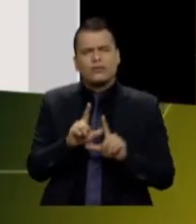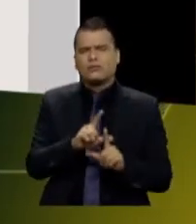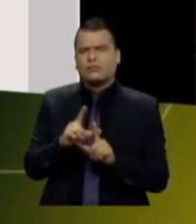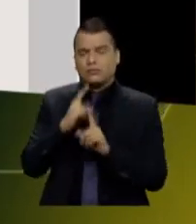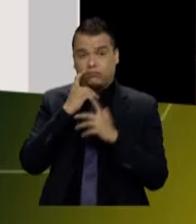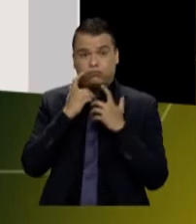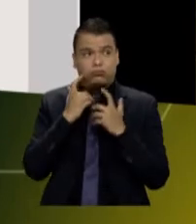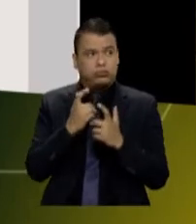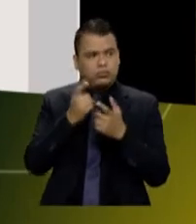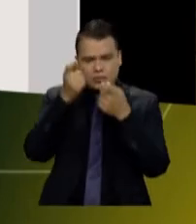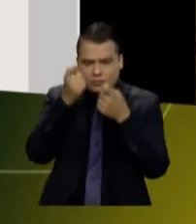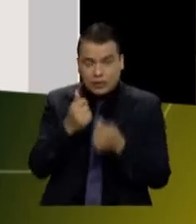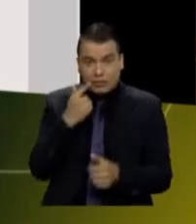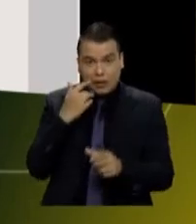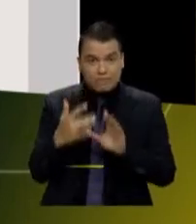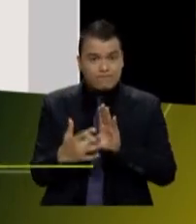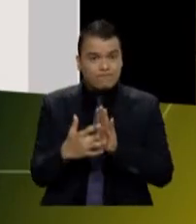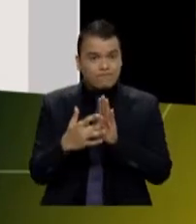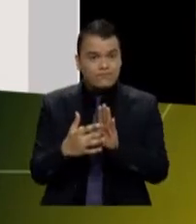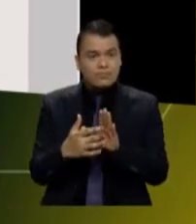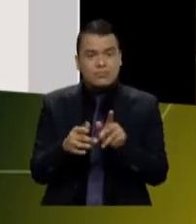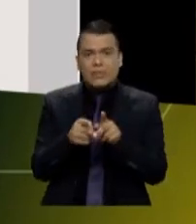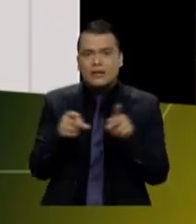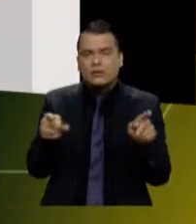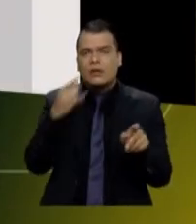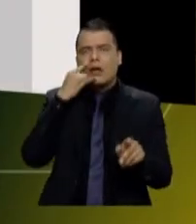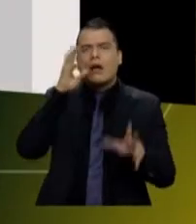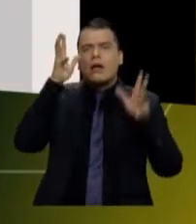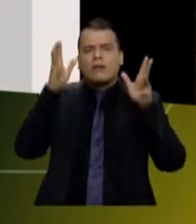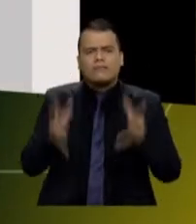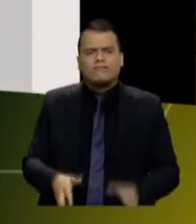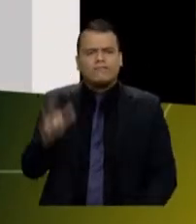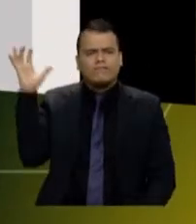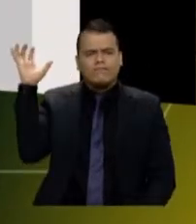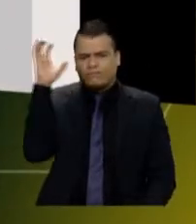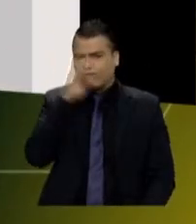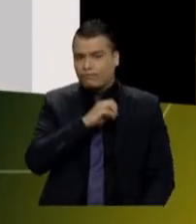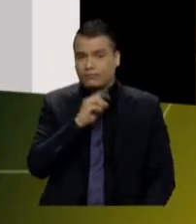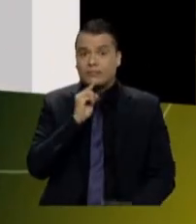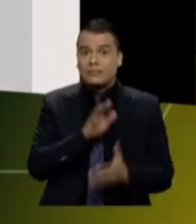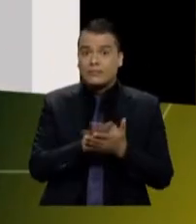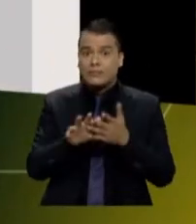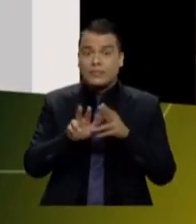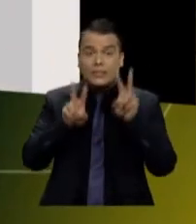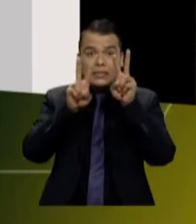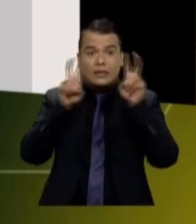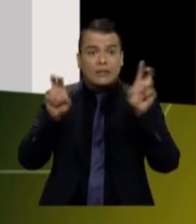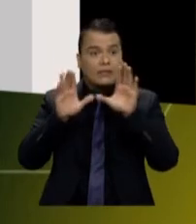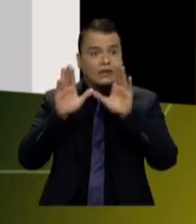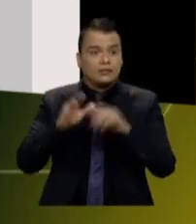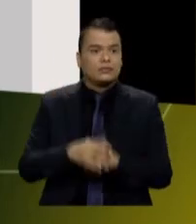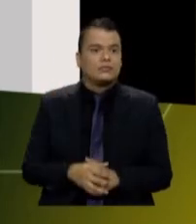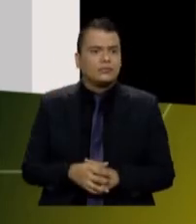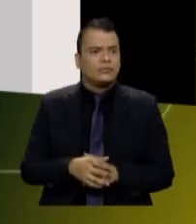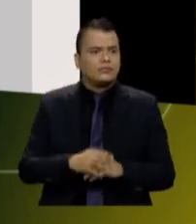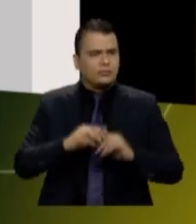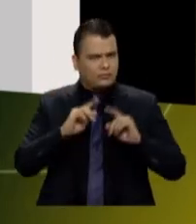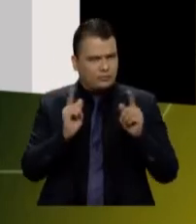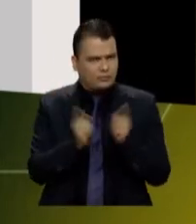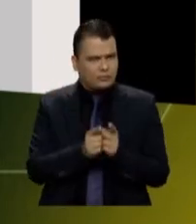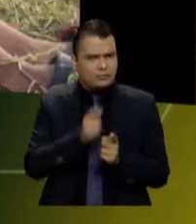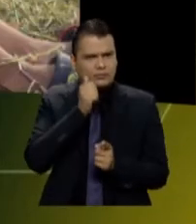con cifras muy grandes que nos llaman a entender y a quedarnos con informaciones particulares. Claro, recordemos bien,